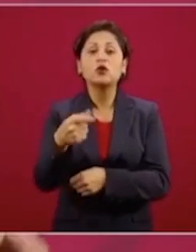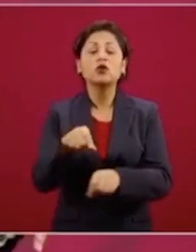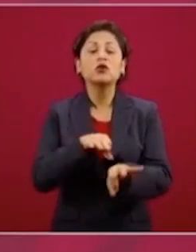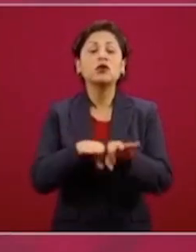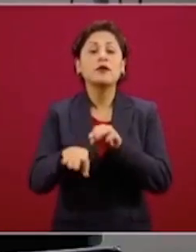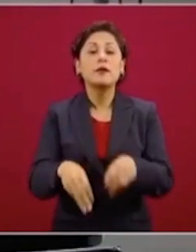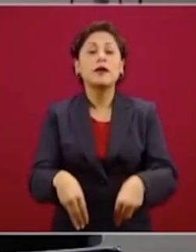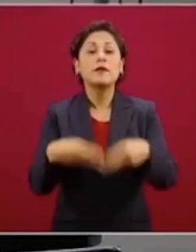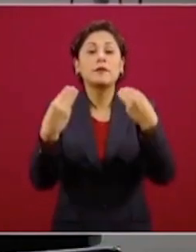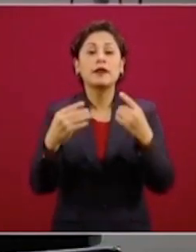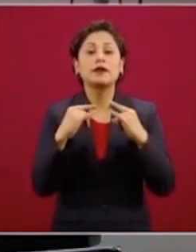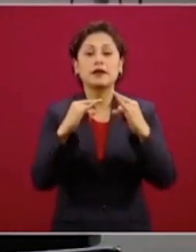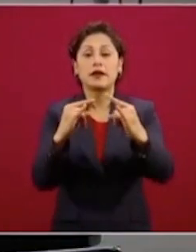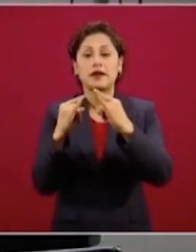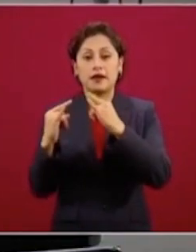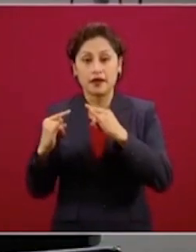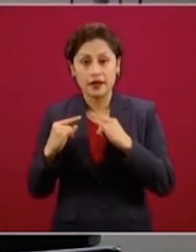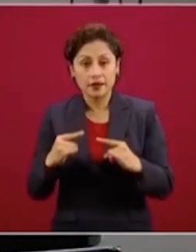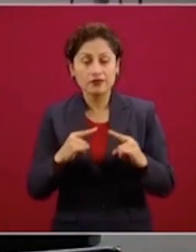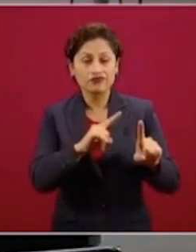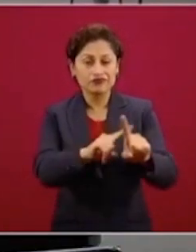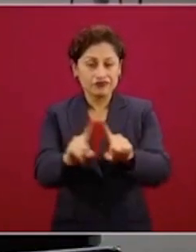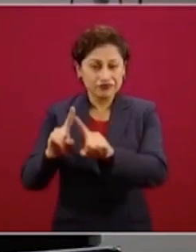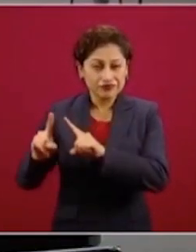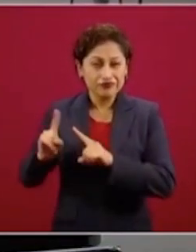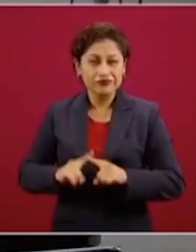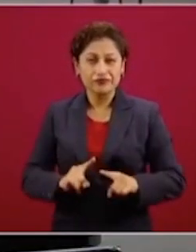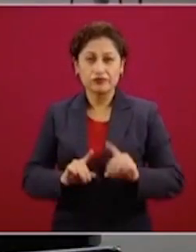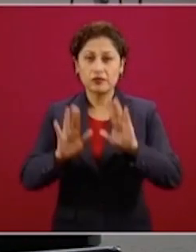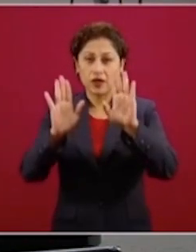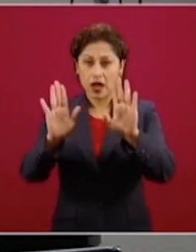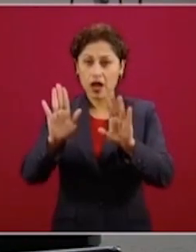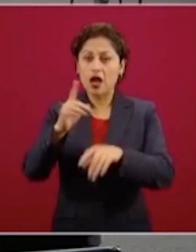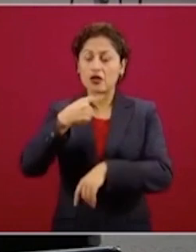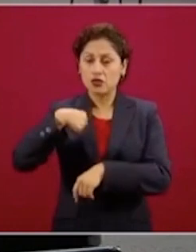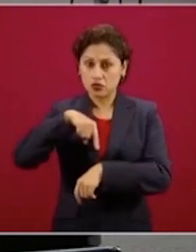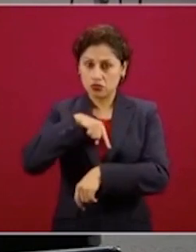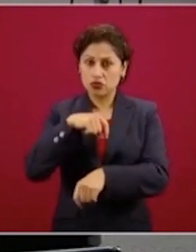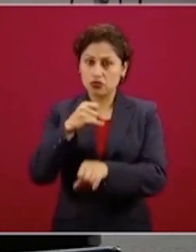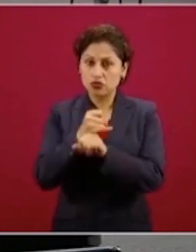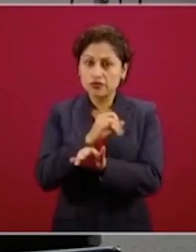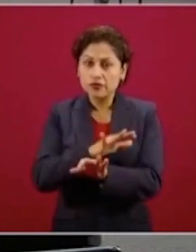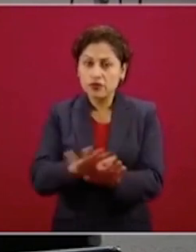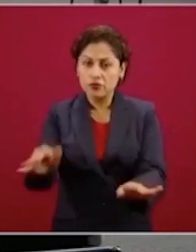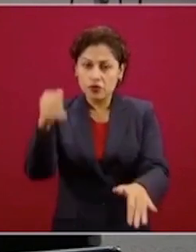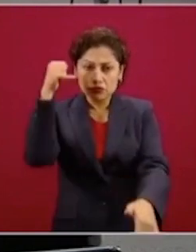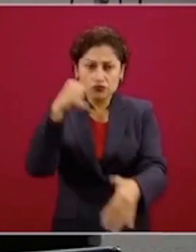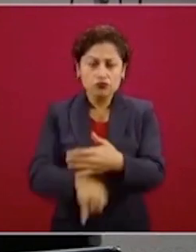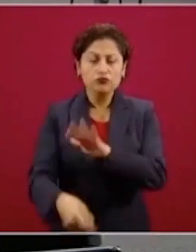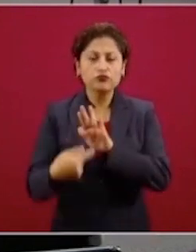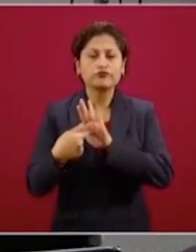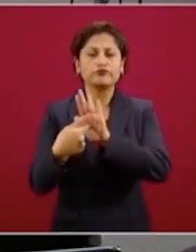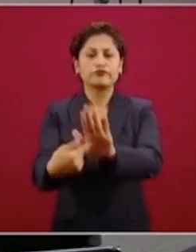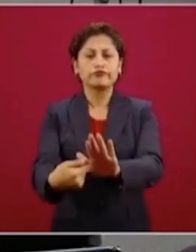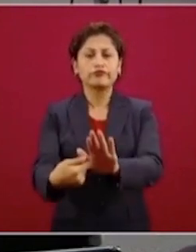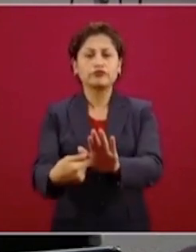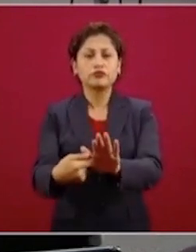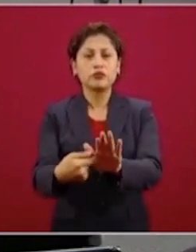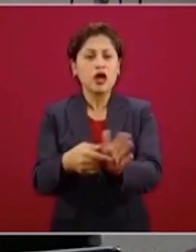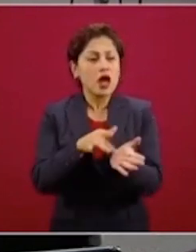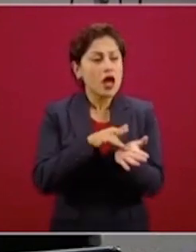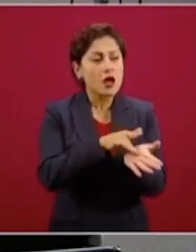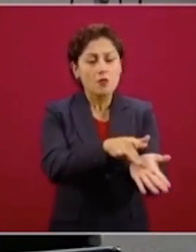Vamos a informar bien de cómo se va a apoyar, es que se usaba